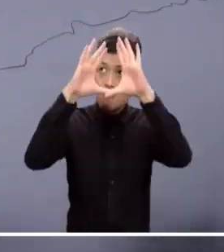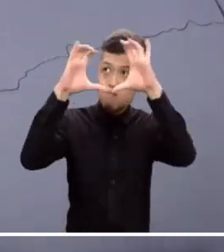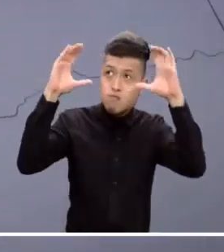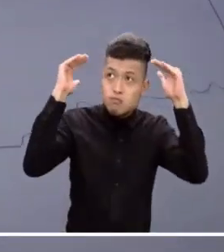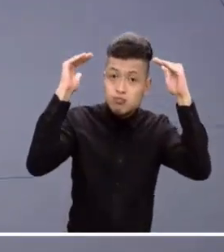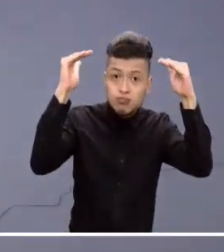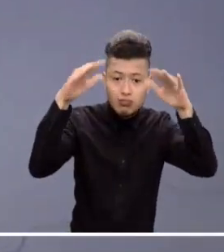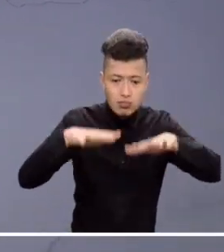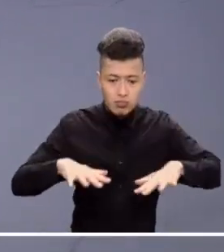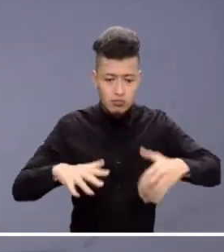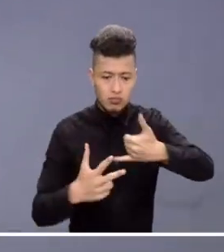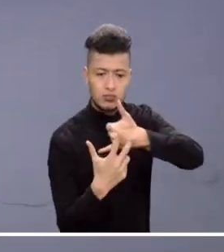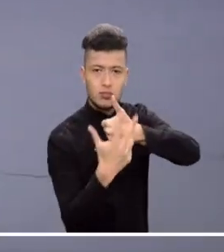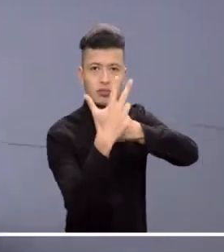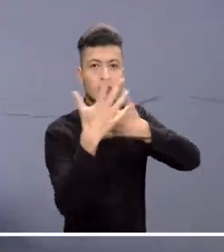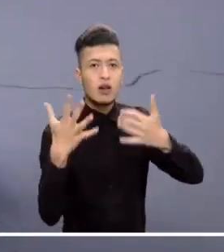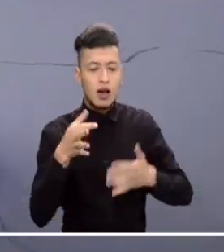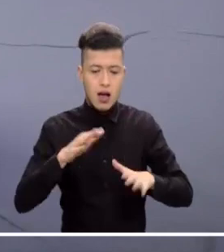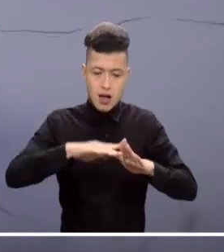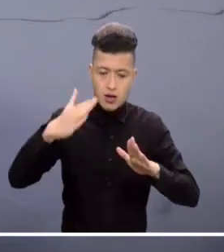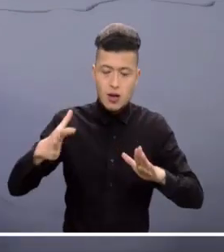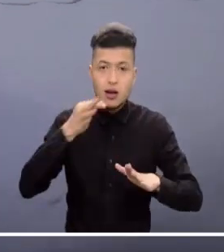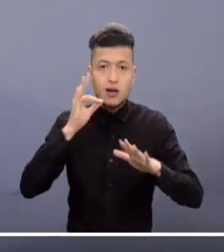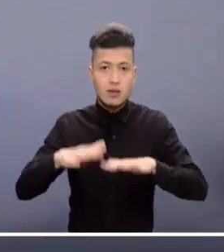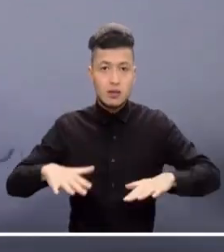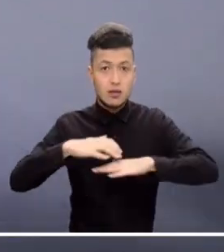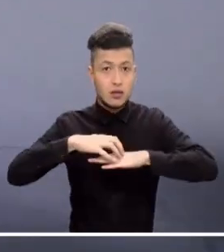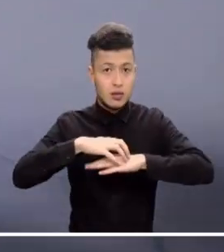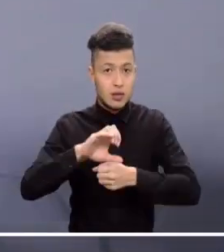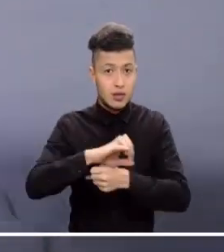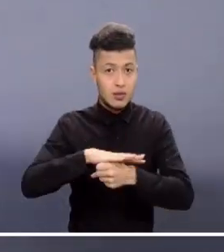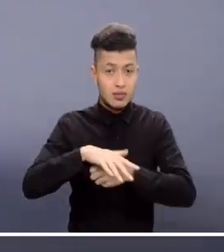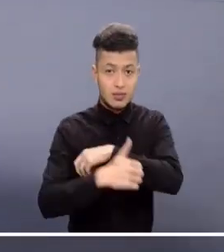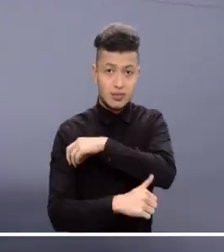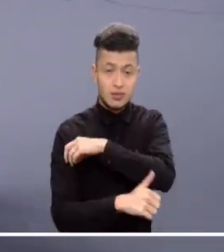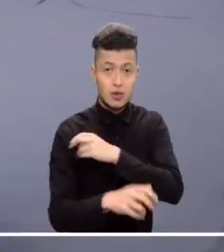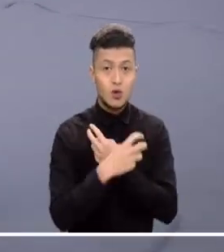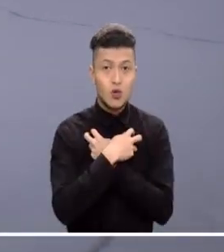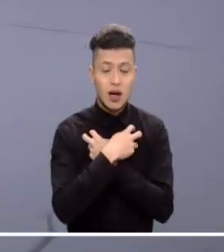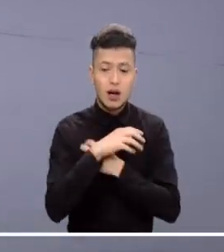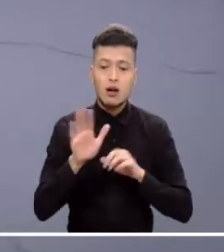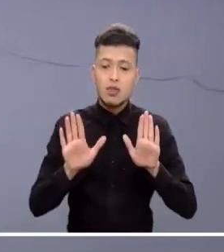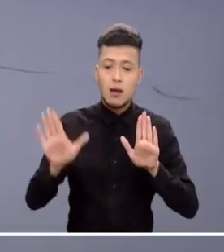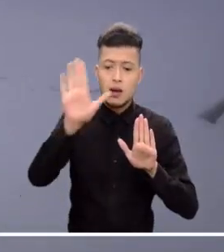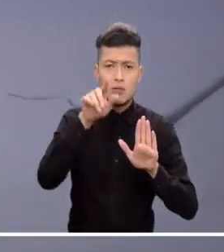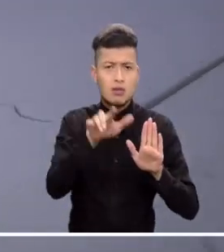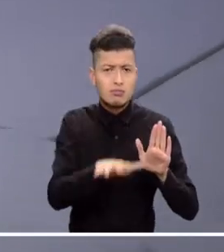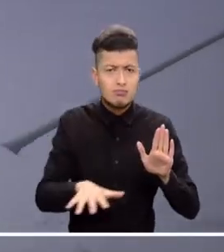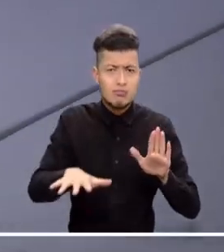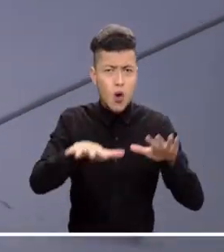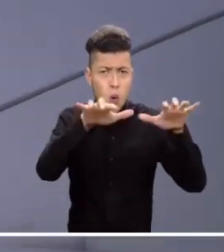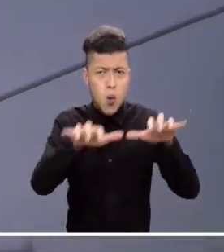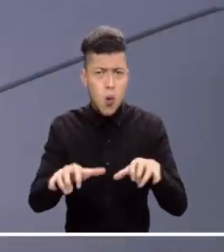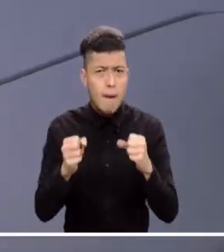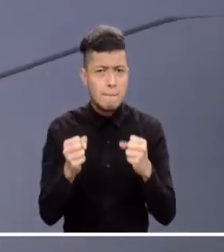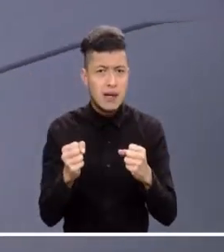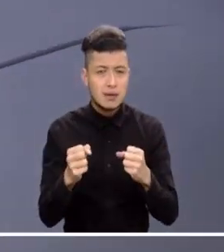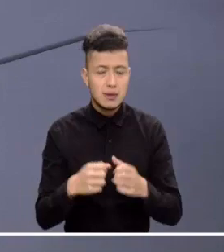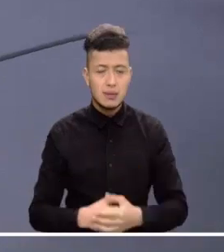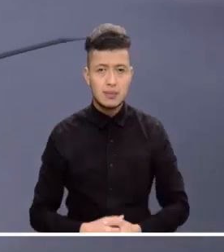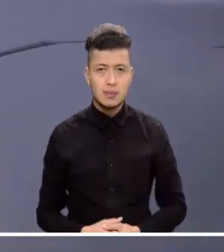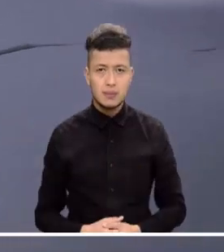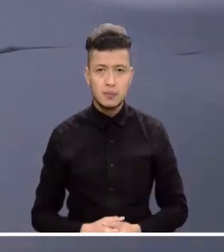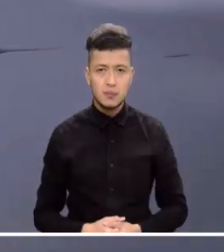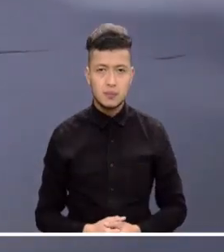Una noche encapotada reinará en los Andes colombianos. Antioquia, Eje Cafetero, Tolima, Cundinamarca, Boyacá y Huila serán los